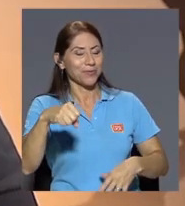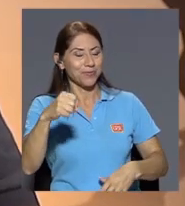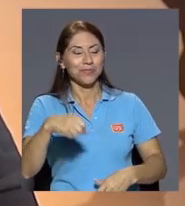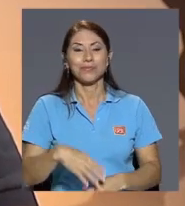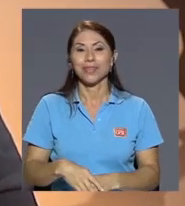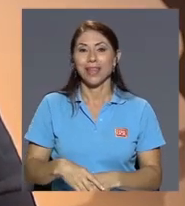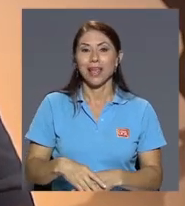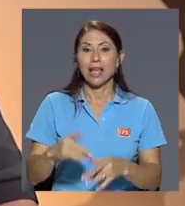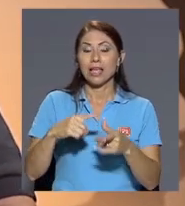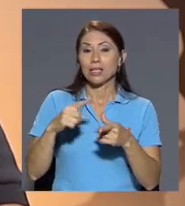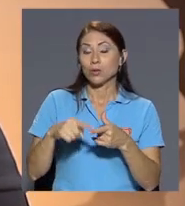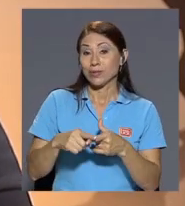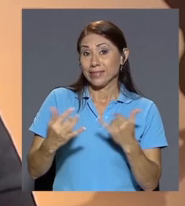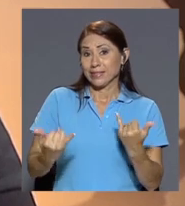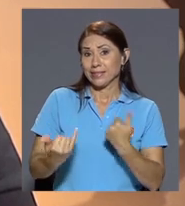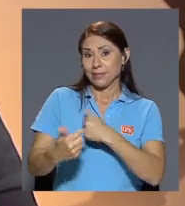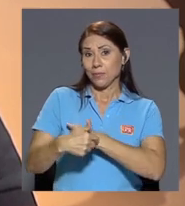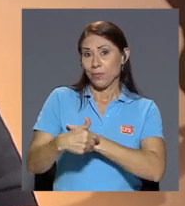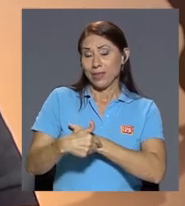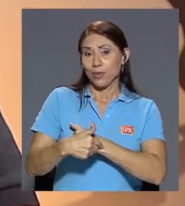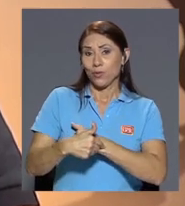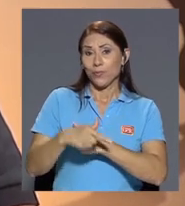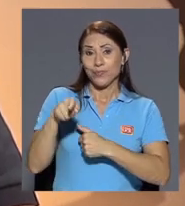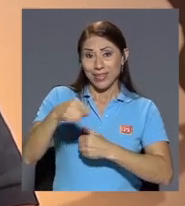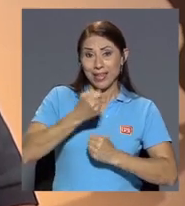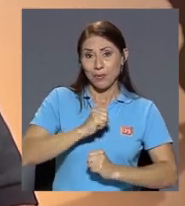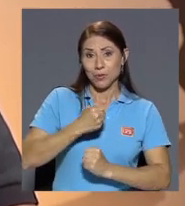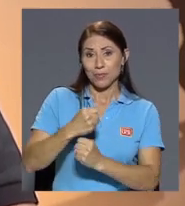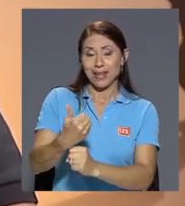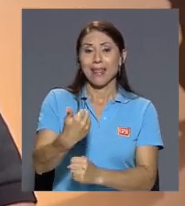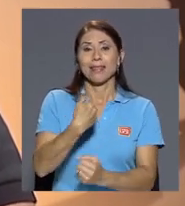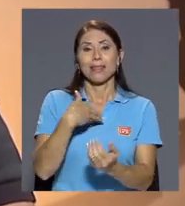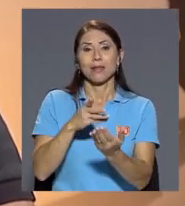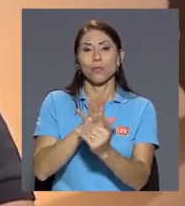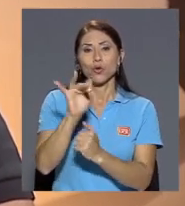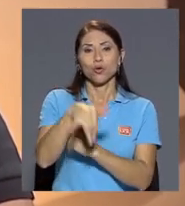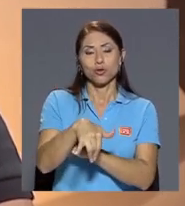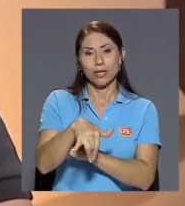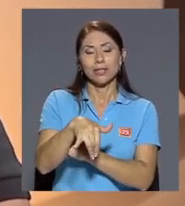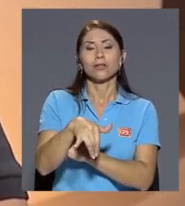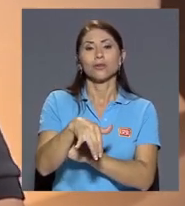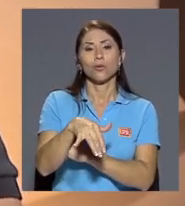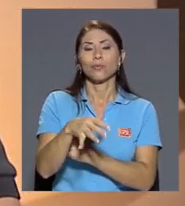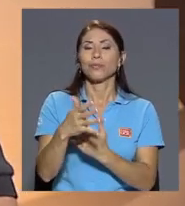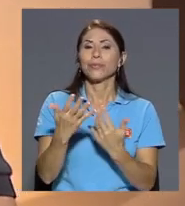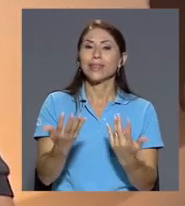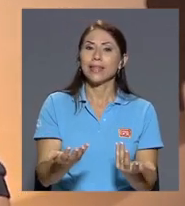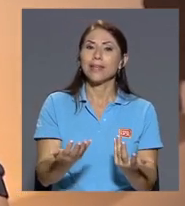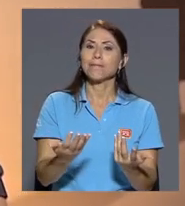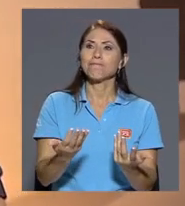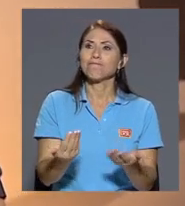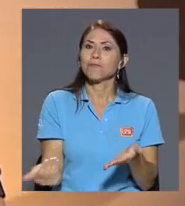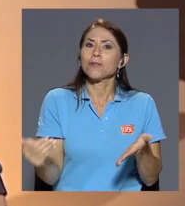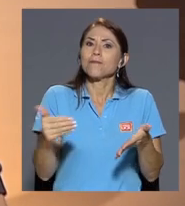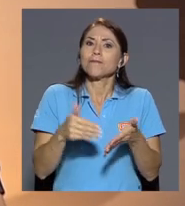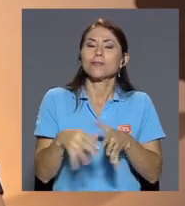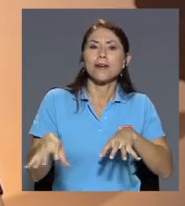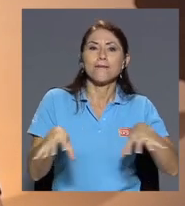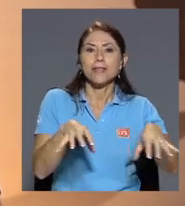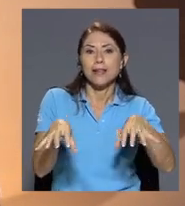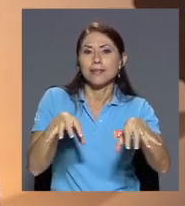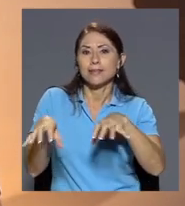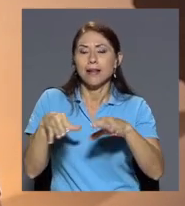entonces digamos que en este momento en la municipal hay un proyecto de como les decía de revitalizar la ciudad